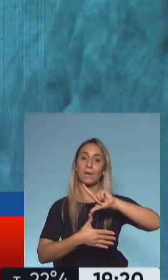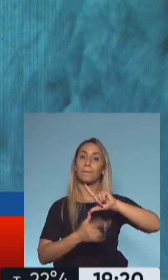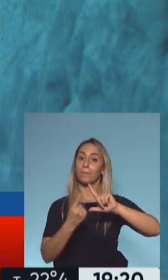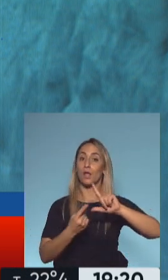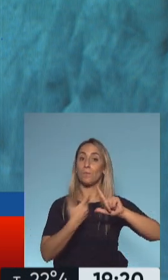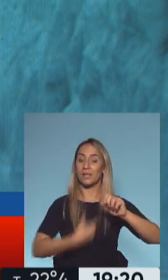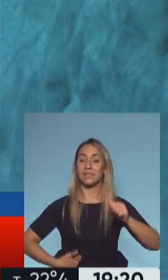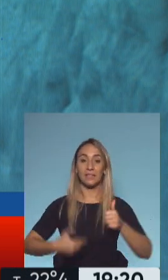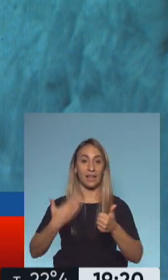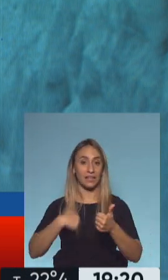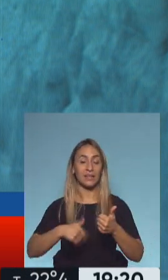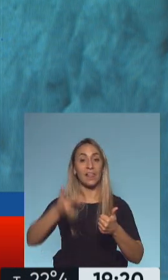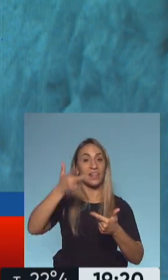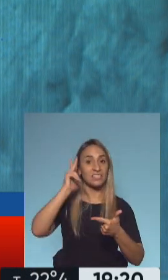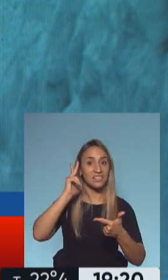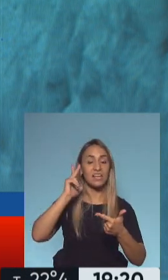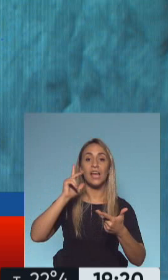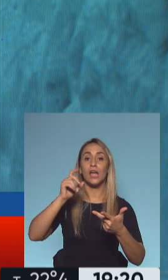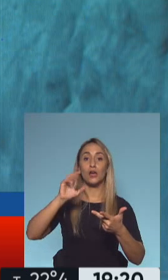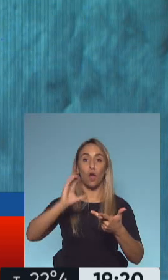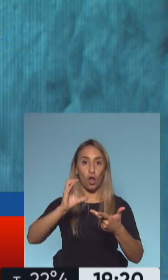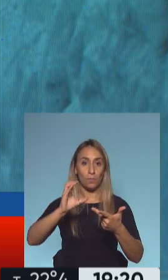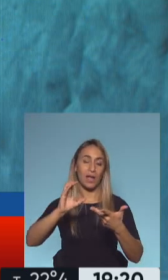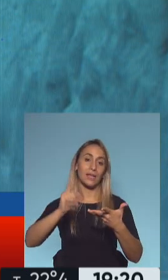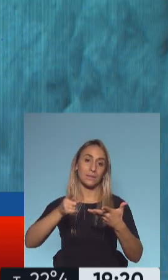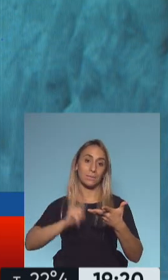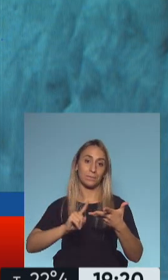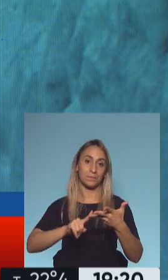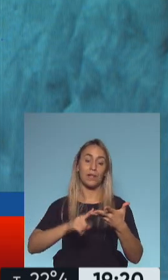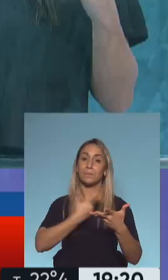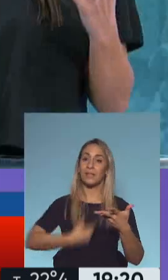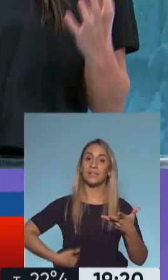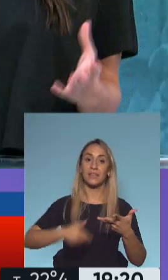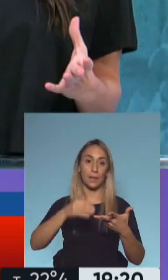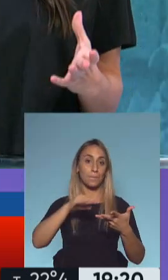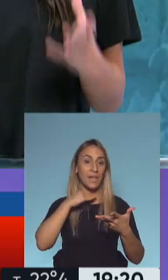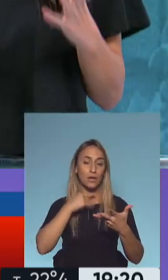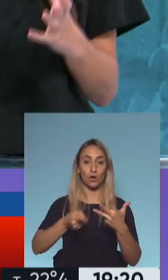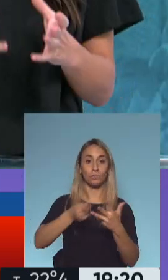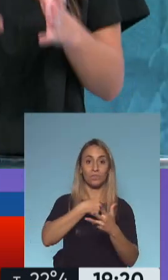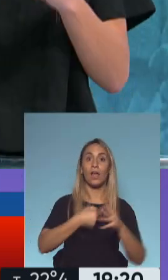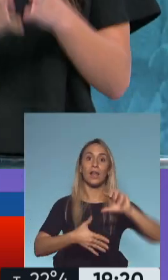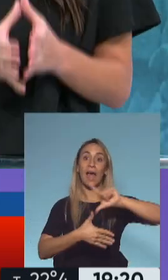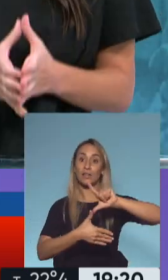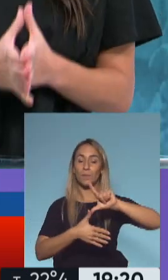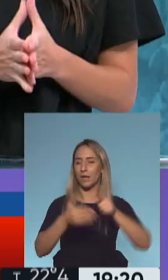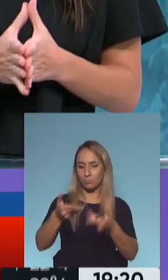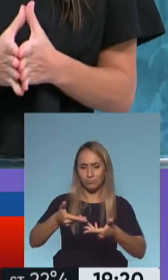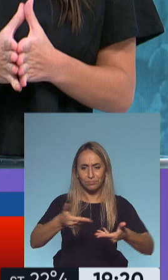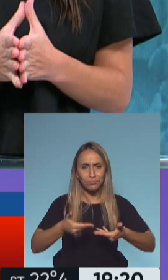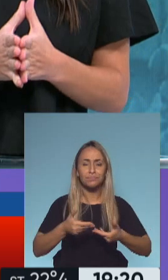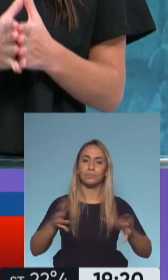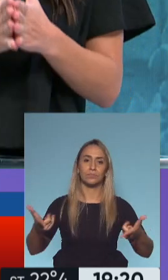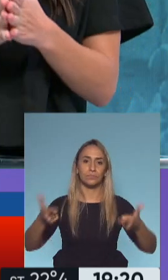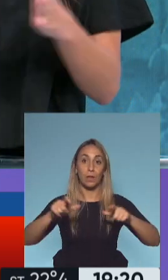presidente chileno. El presidente de Colombia. Y también su par mexicano. Así que es importante que Argentina participe